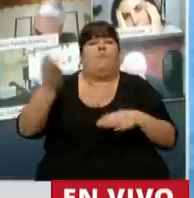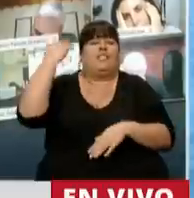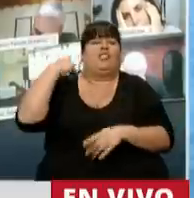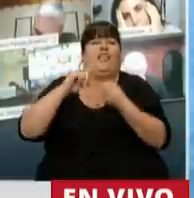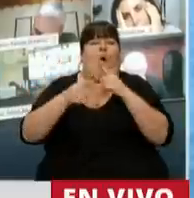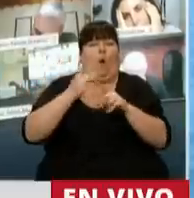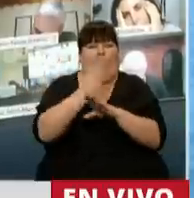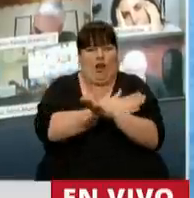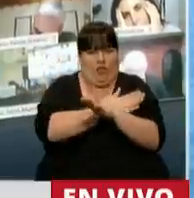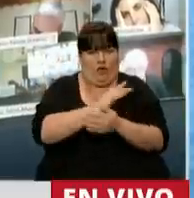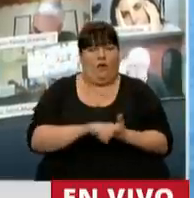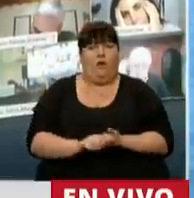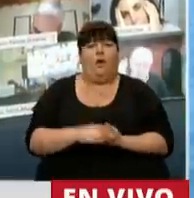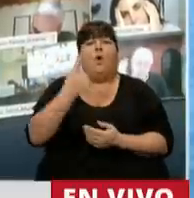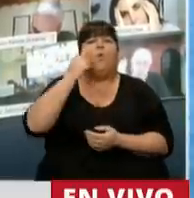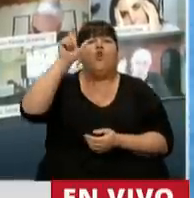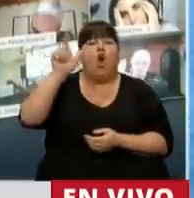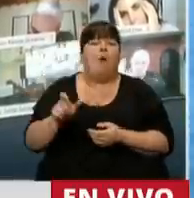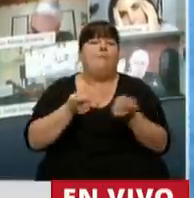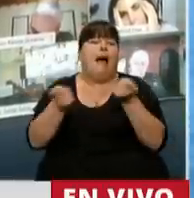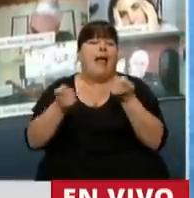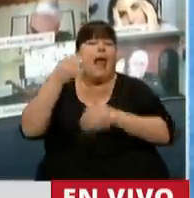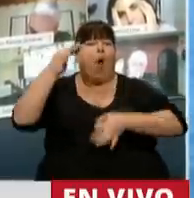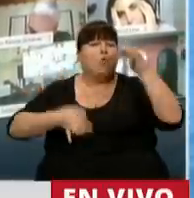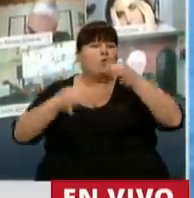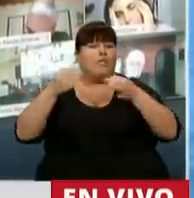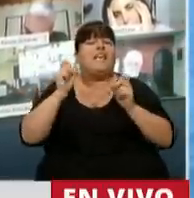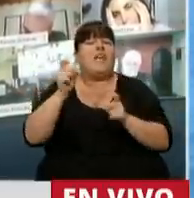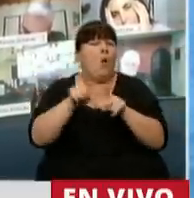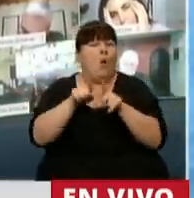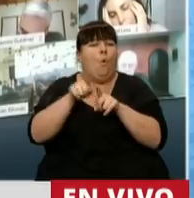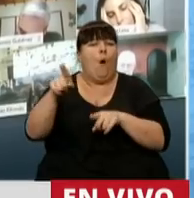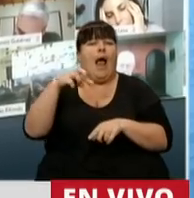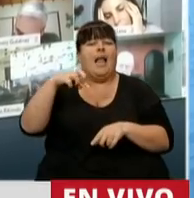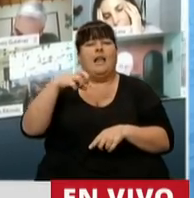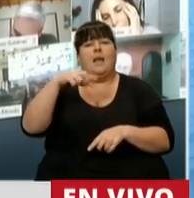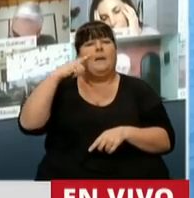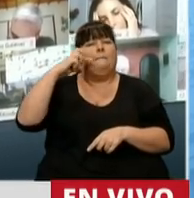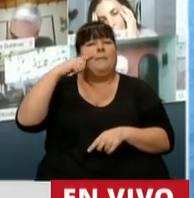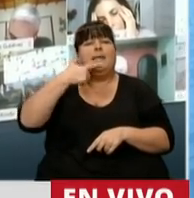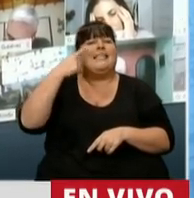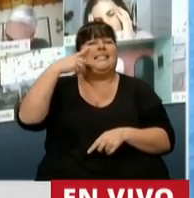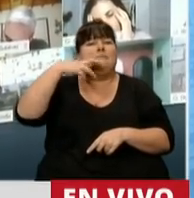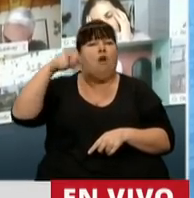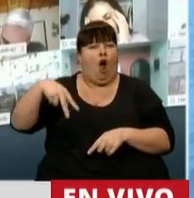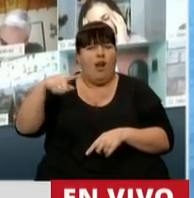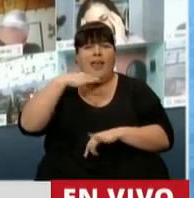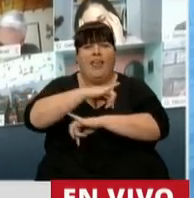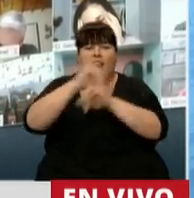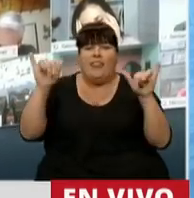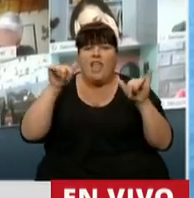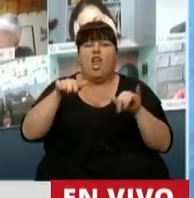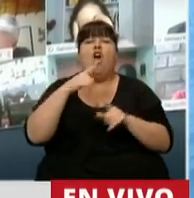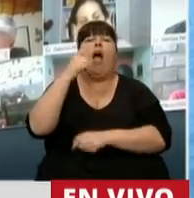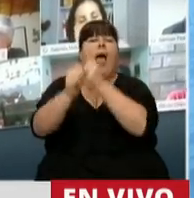contraídos, con un señor operador de la justicia como el señor Pipín Simón que dijo claramente